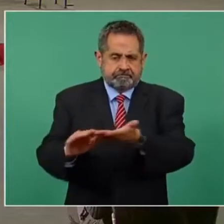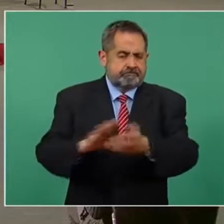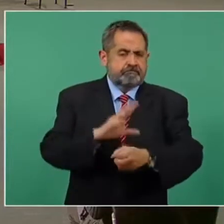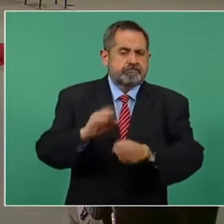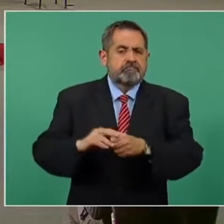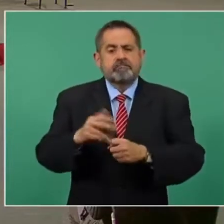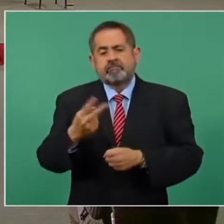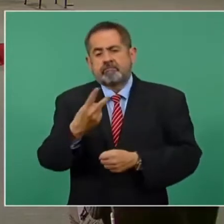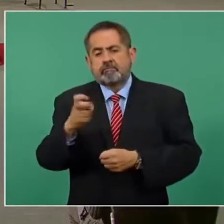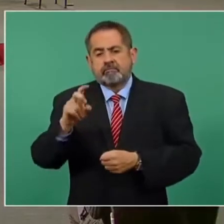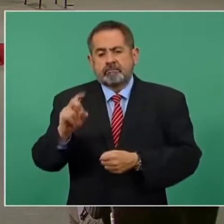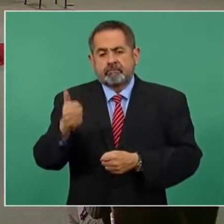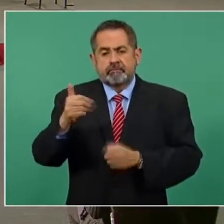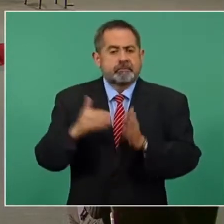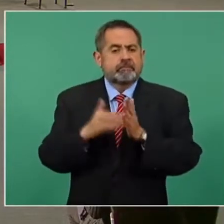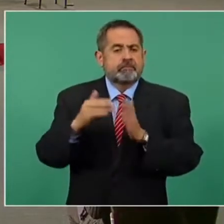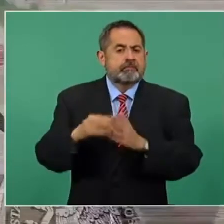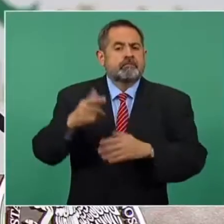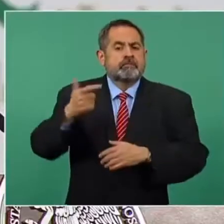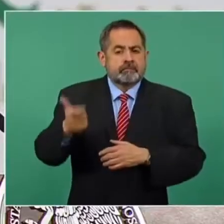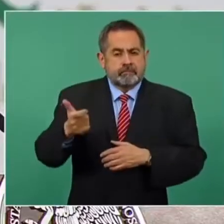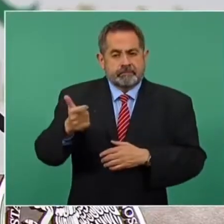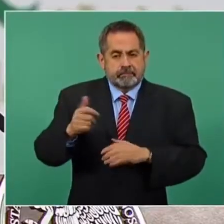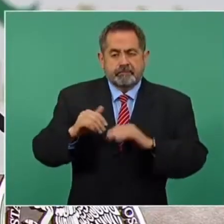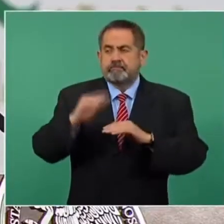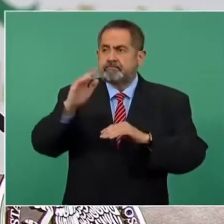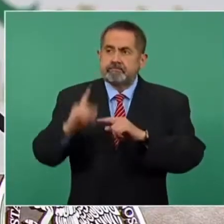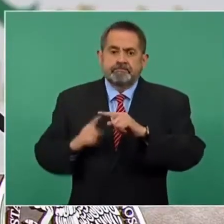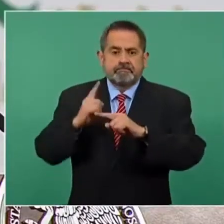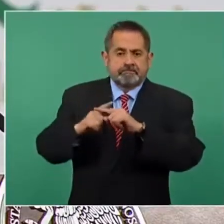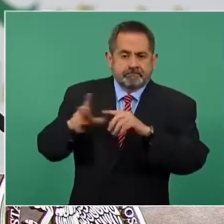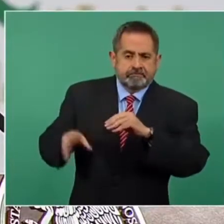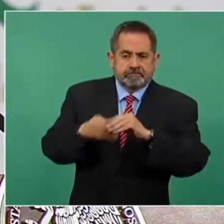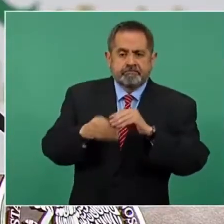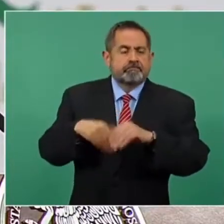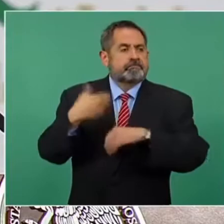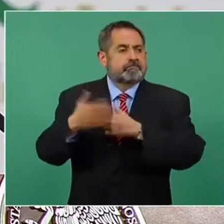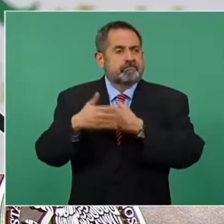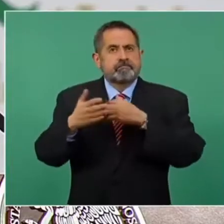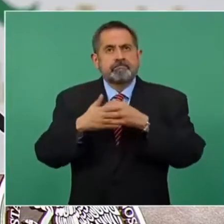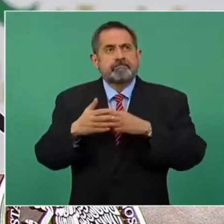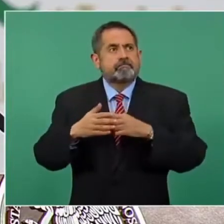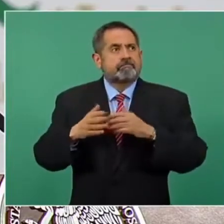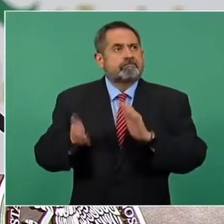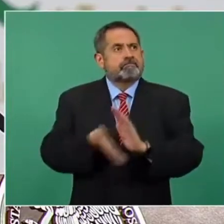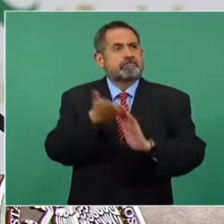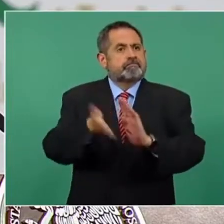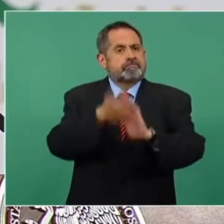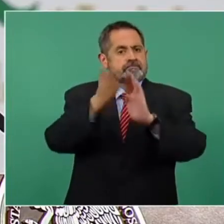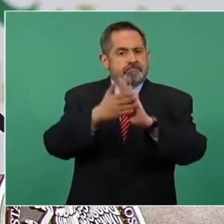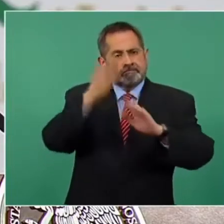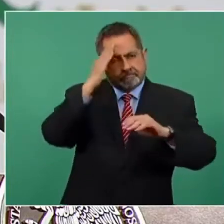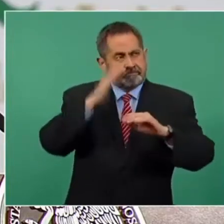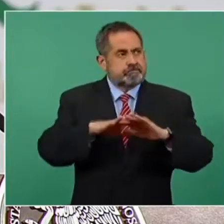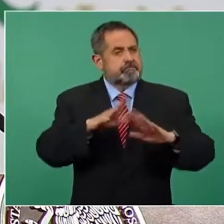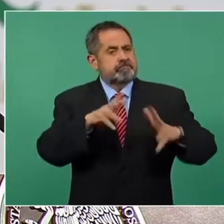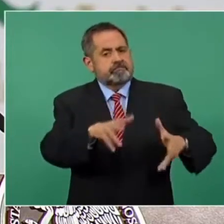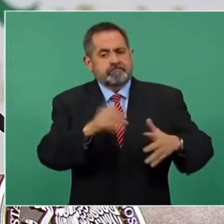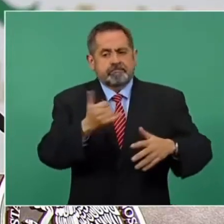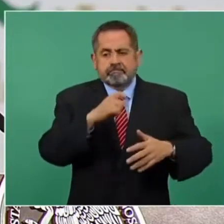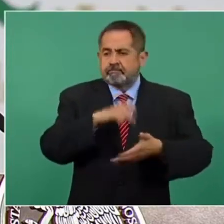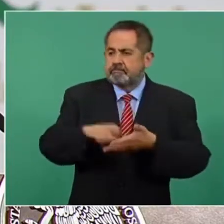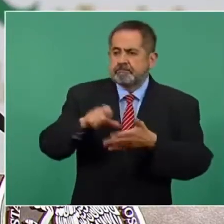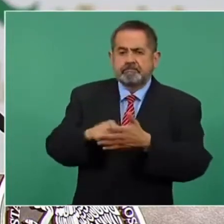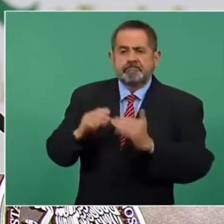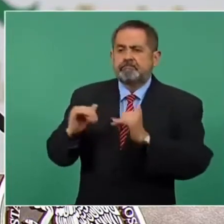236 millones de pesos, más lo que sumará la construcción del memorial, el apoyo para la compra y remodelación de vivienda,